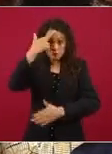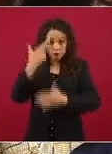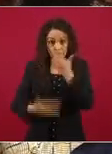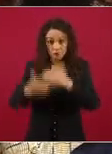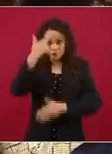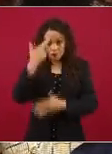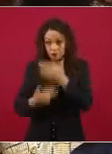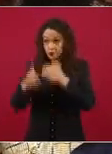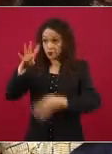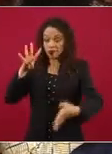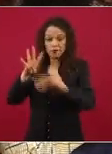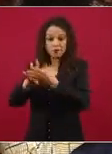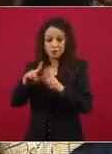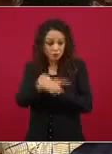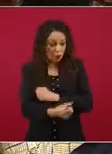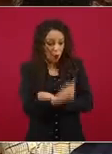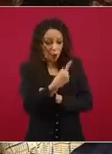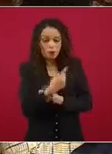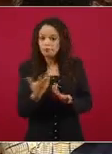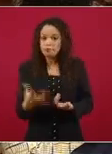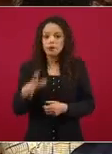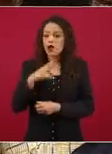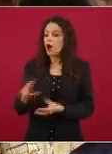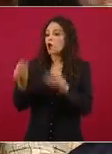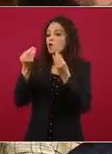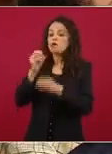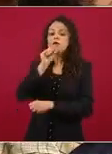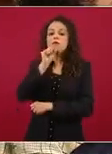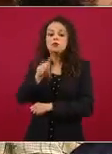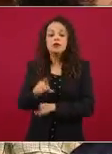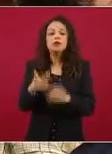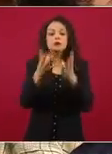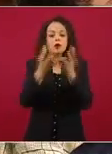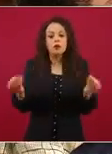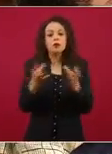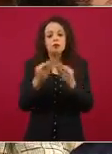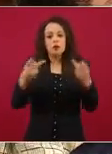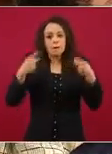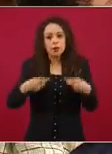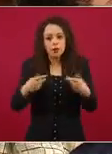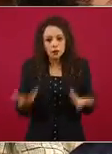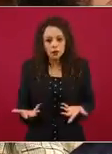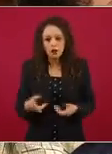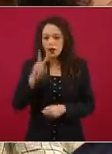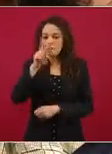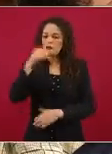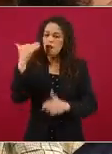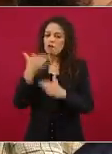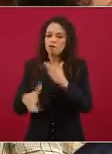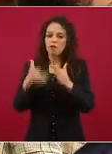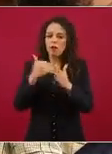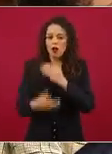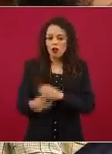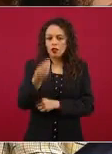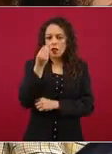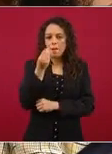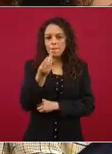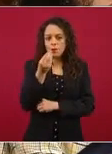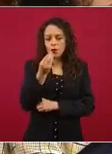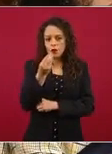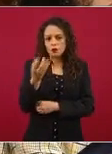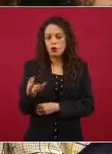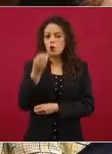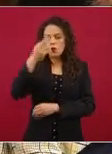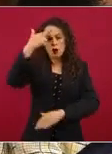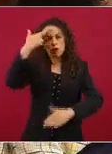el único caso de desapariciones, o sea, hay muchísima impunidad en el país todavía como para que no esté en las instituciones. Entonces,